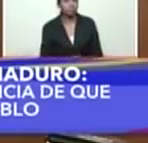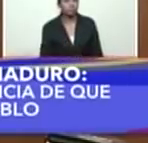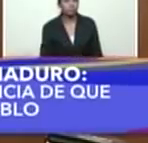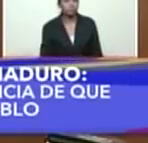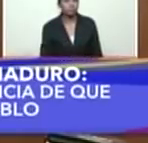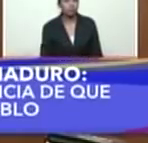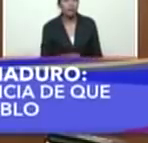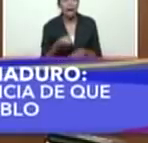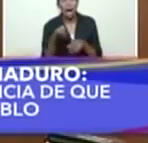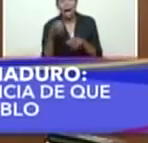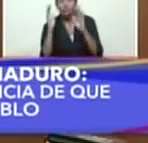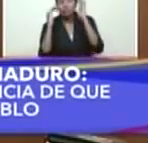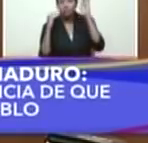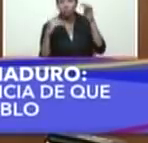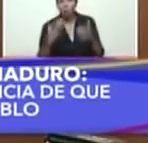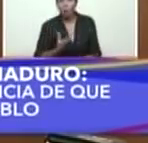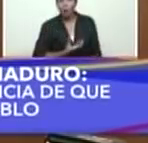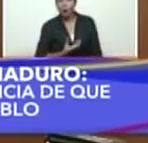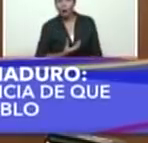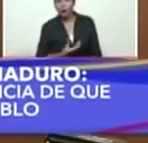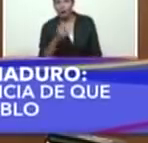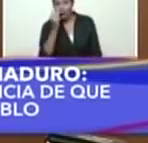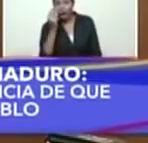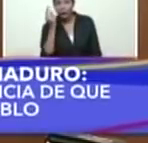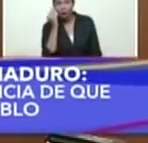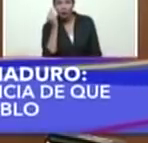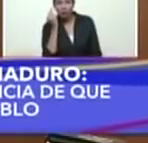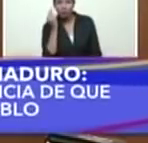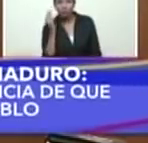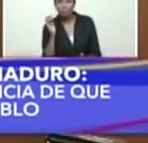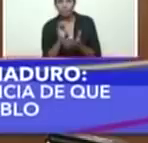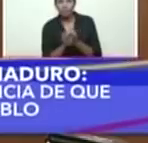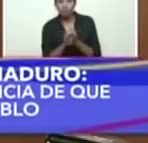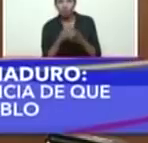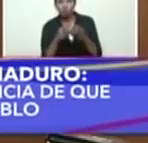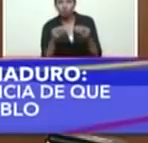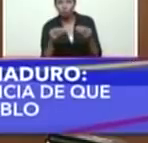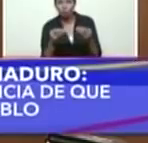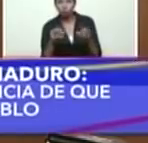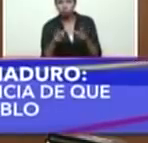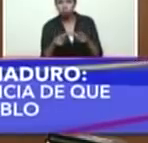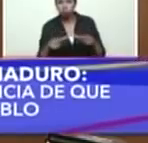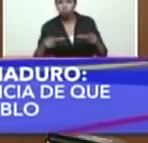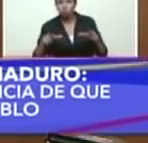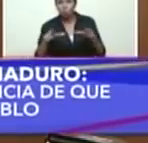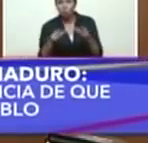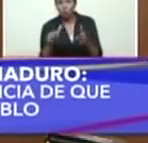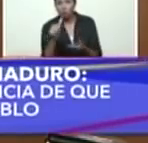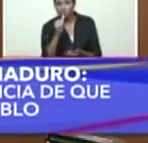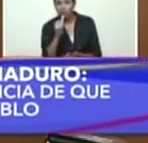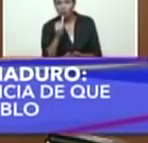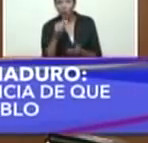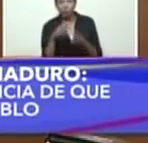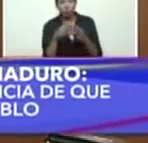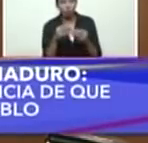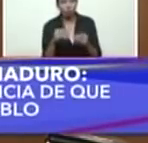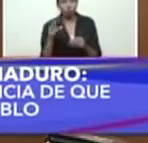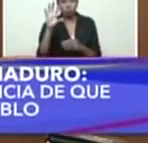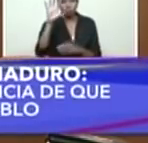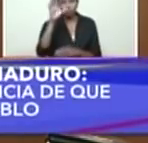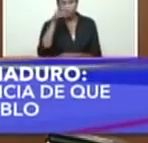atención, alcaldes, alcaldes, atención, compañeros de las hidros que nos reunimos hace poco, presidentes de todas las hidros del país,